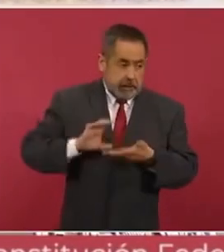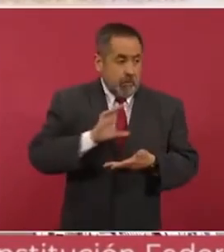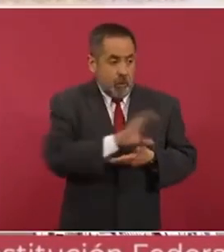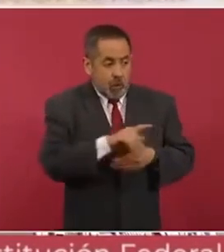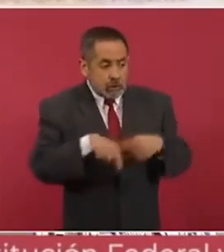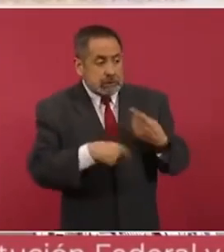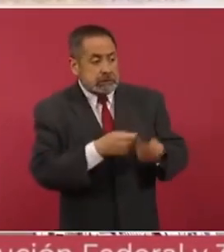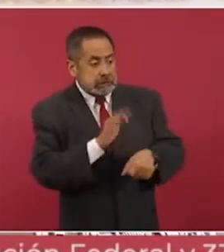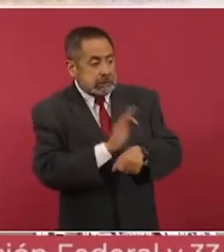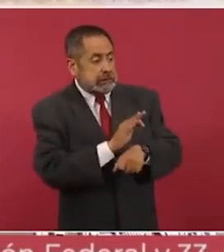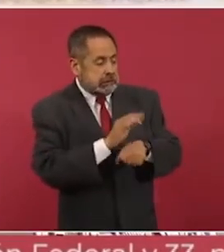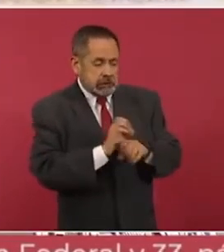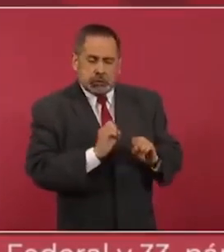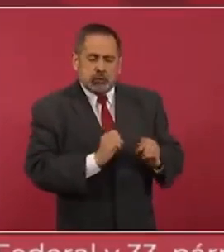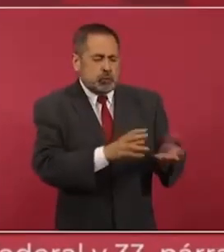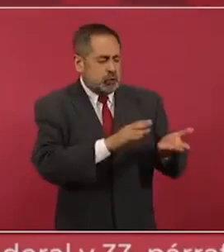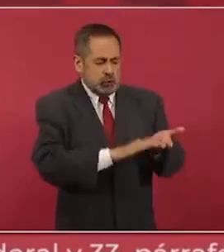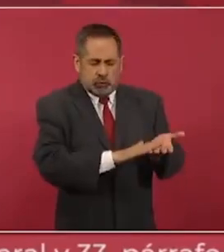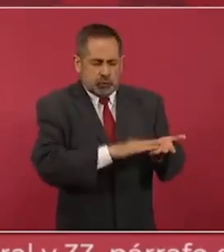y prebendas